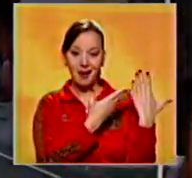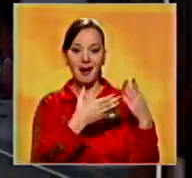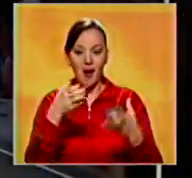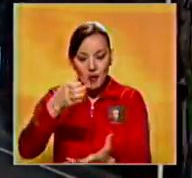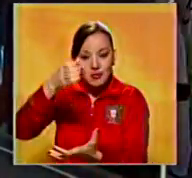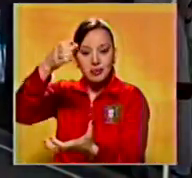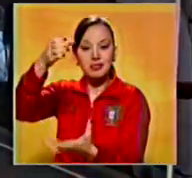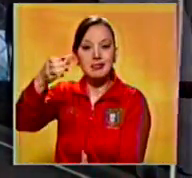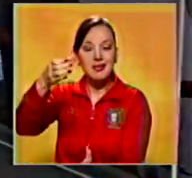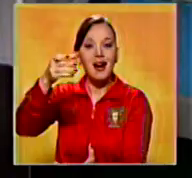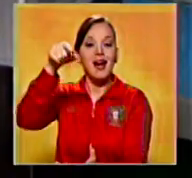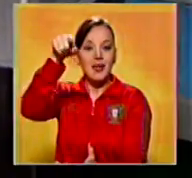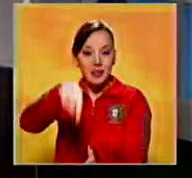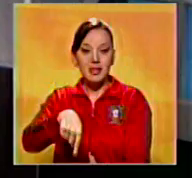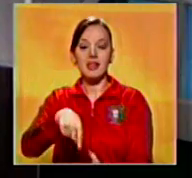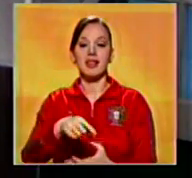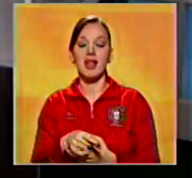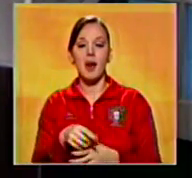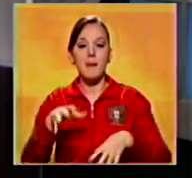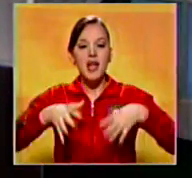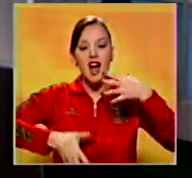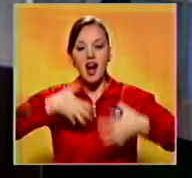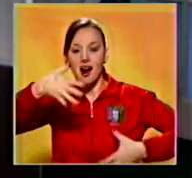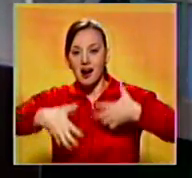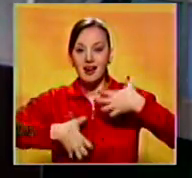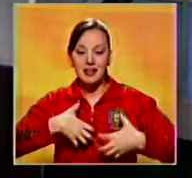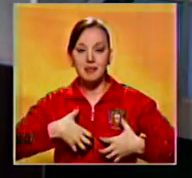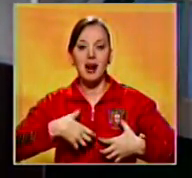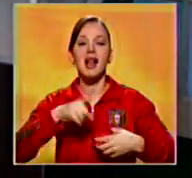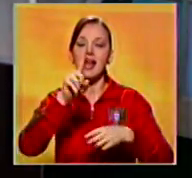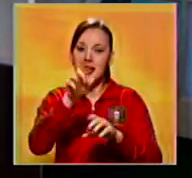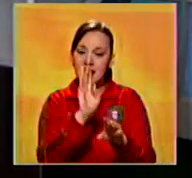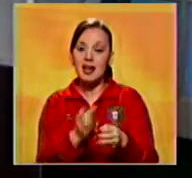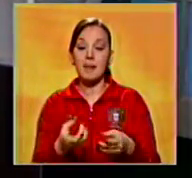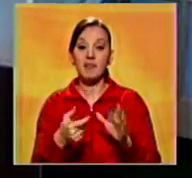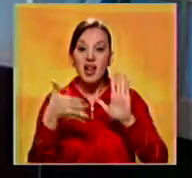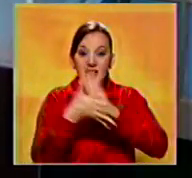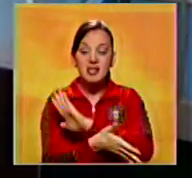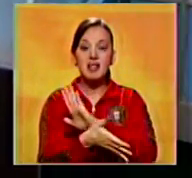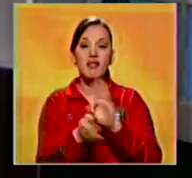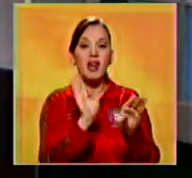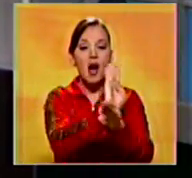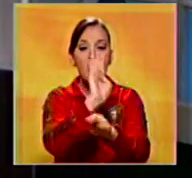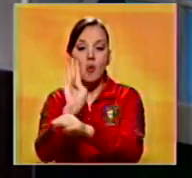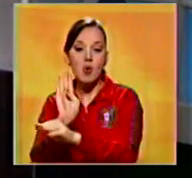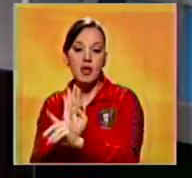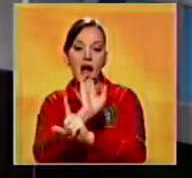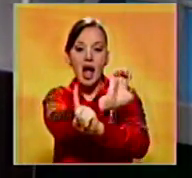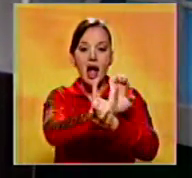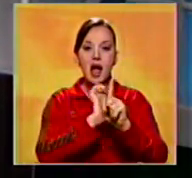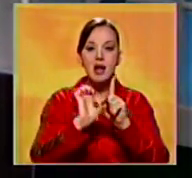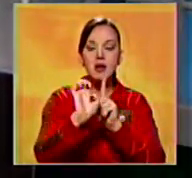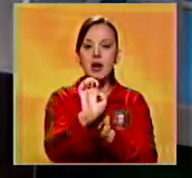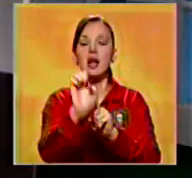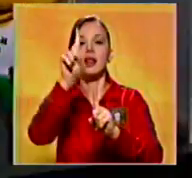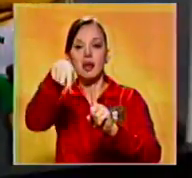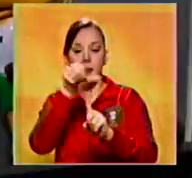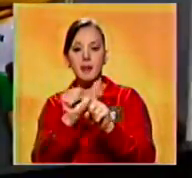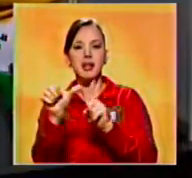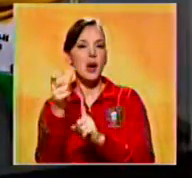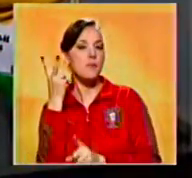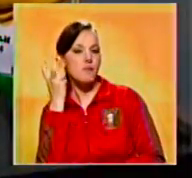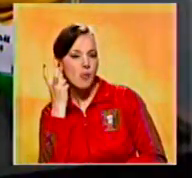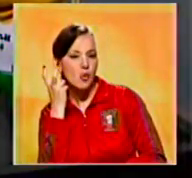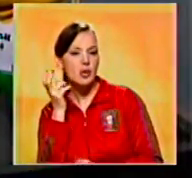de este año que es Fulecu, además una mascota que promueve la ecología y la preservación del medio ambiente. Vamos a escuchar parte de las